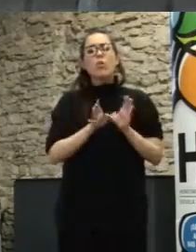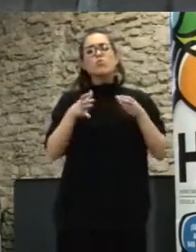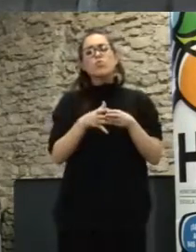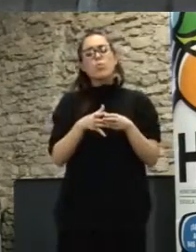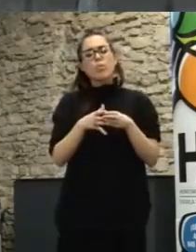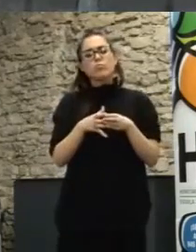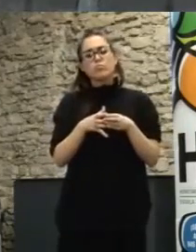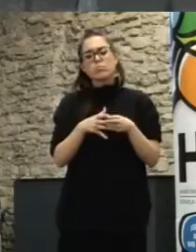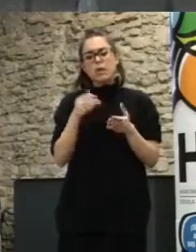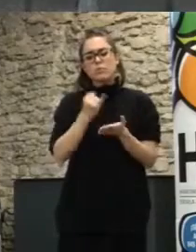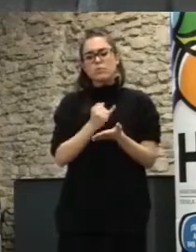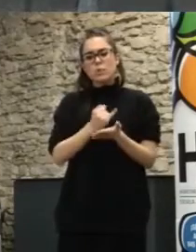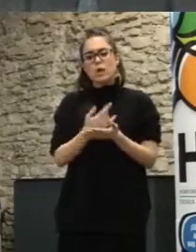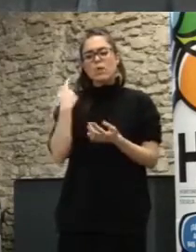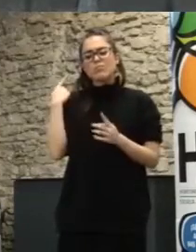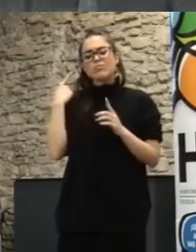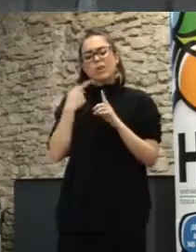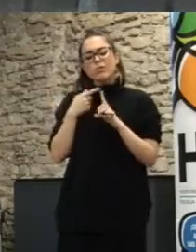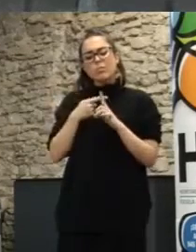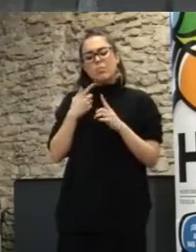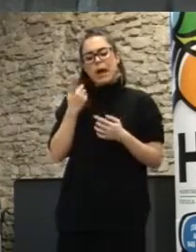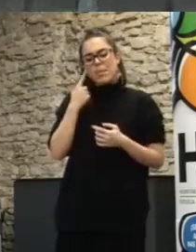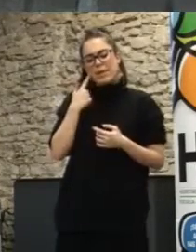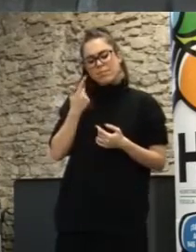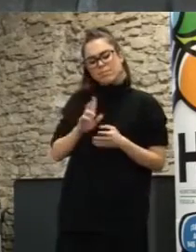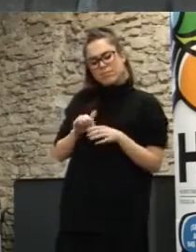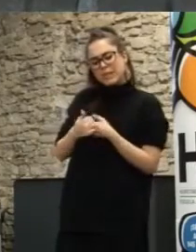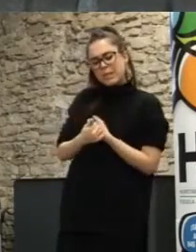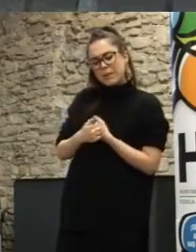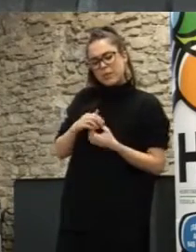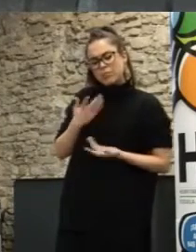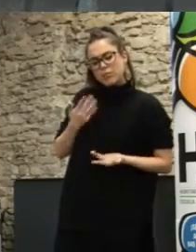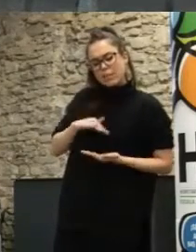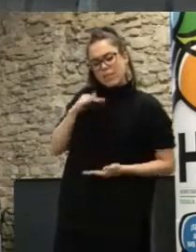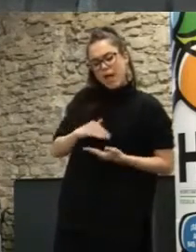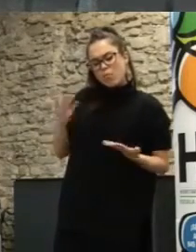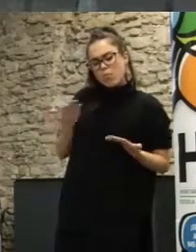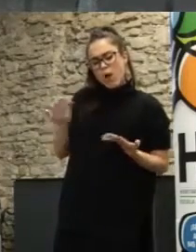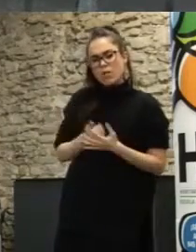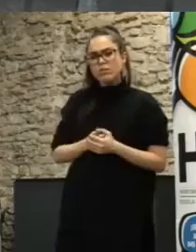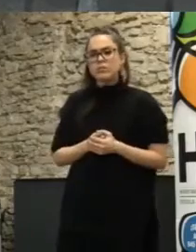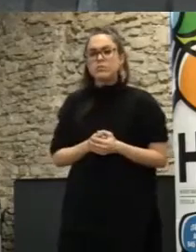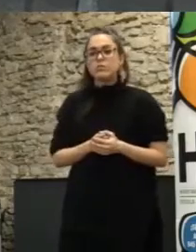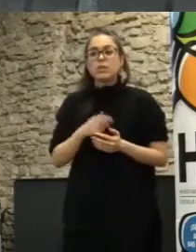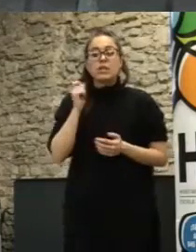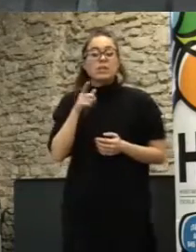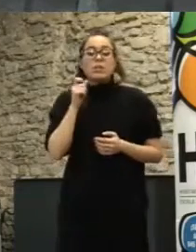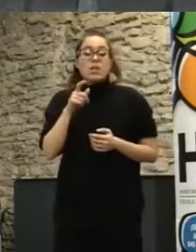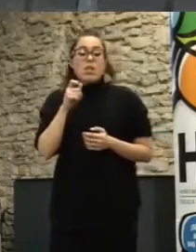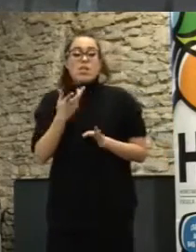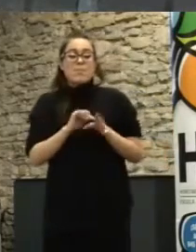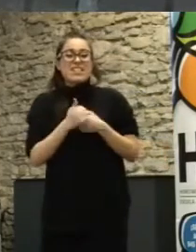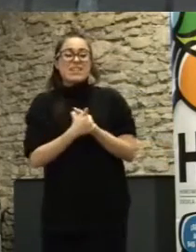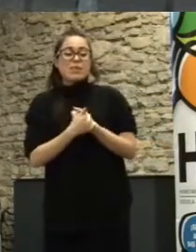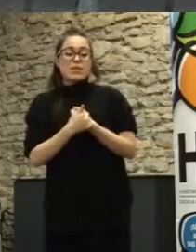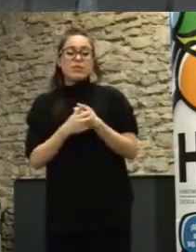controlar la participación en Madrid o evaluarla a ver los medios siempre son escasos y la participación ciudadana en muchos casos